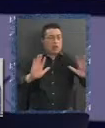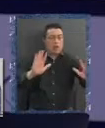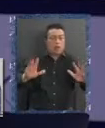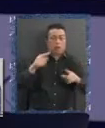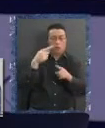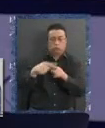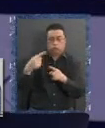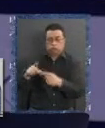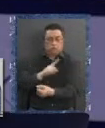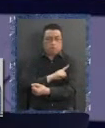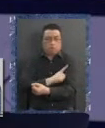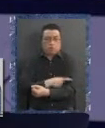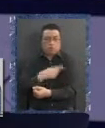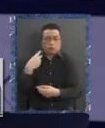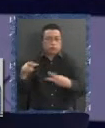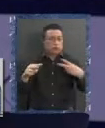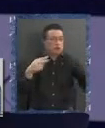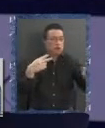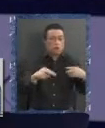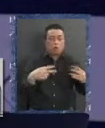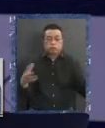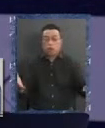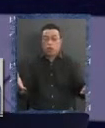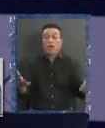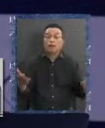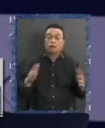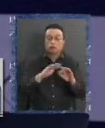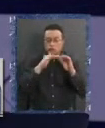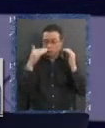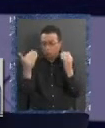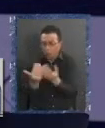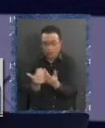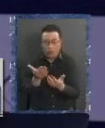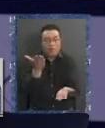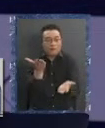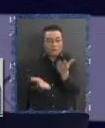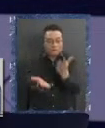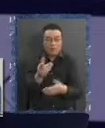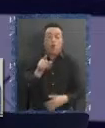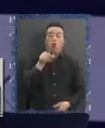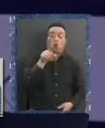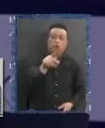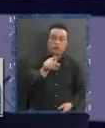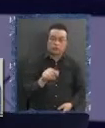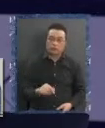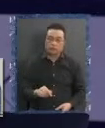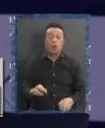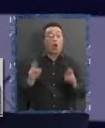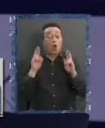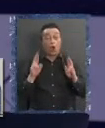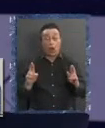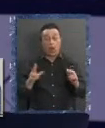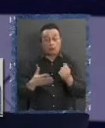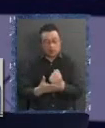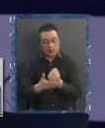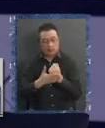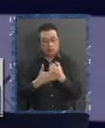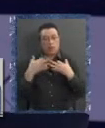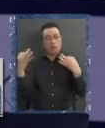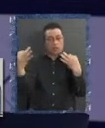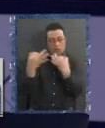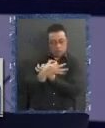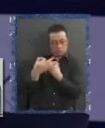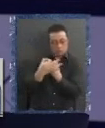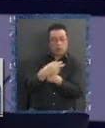facultades Sobrepuestas? Bueno, todo esto Lo va a tener que evaluar usted Ojalá Ayudados por las explicaciones Que hemos